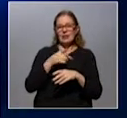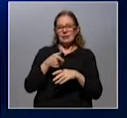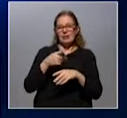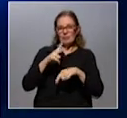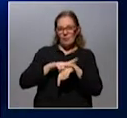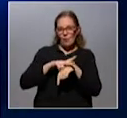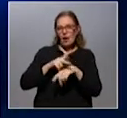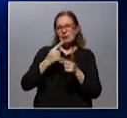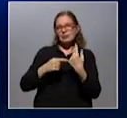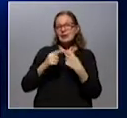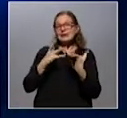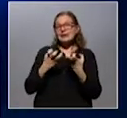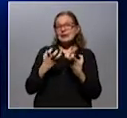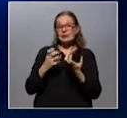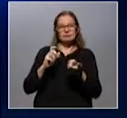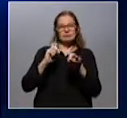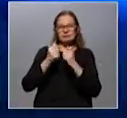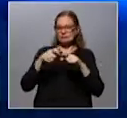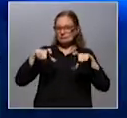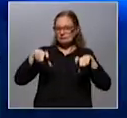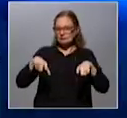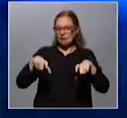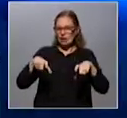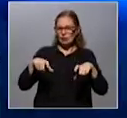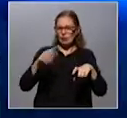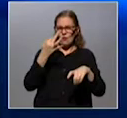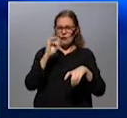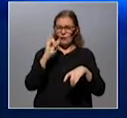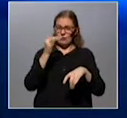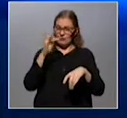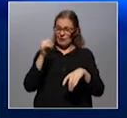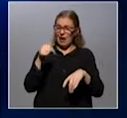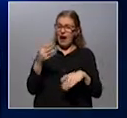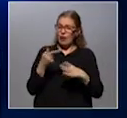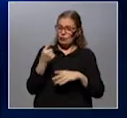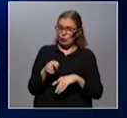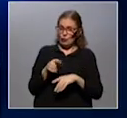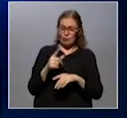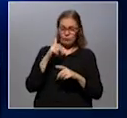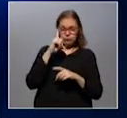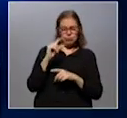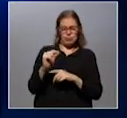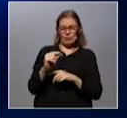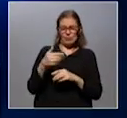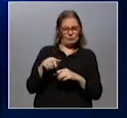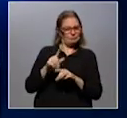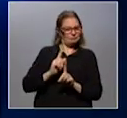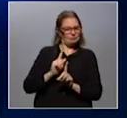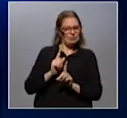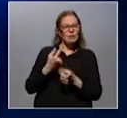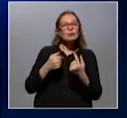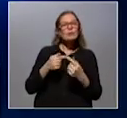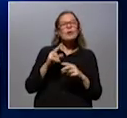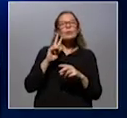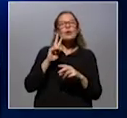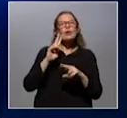ese Mundial Necesita remodelar el Centenario Convertirlo en un estadio FIFA Algo que hoy no lo es Y está muy lejos de poder serlo Les propongo